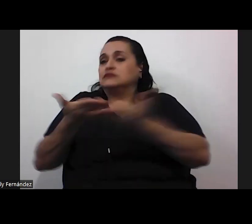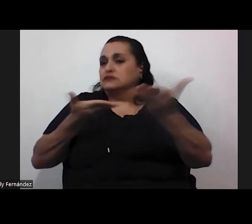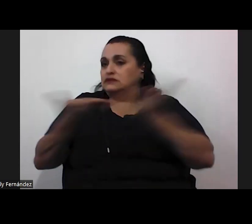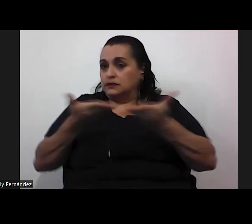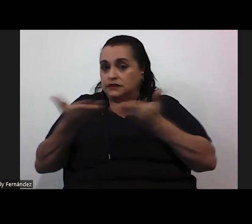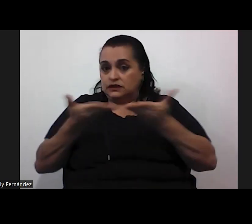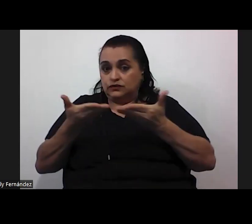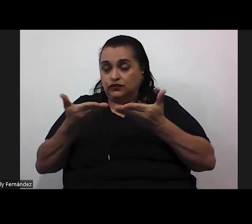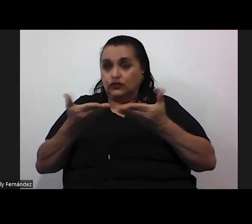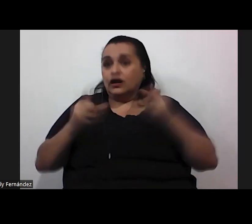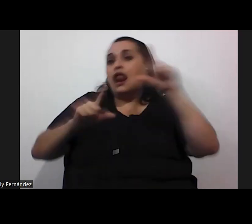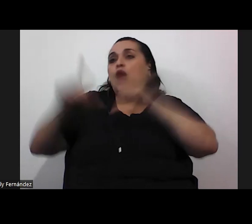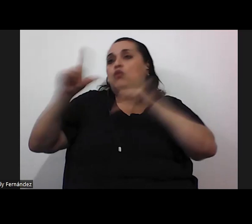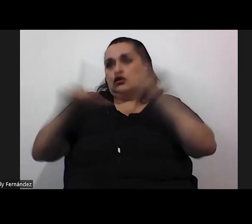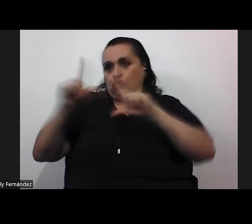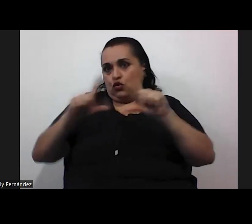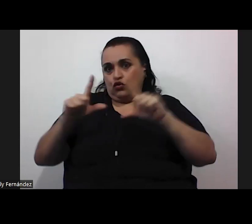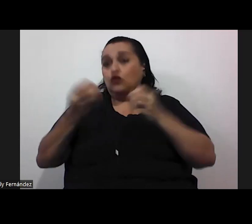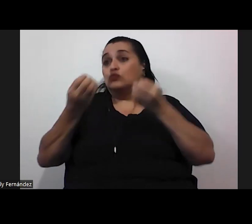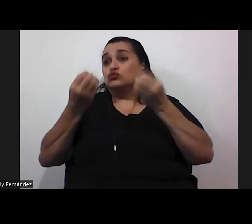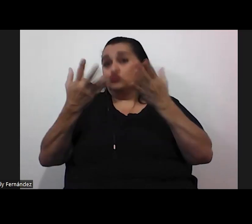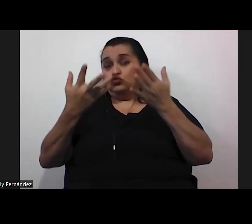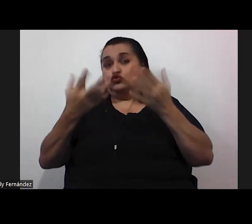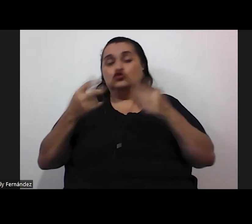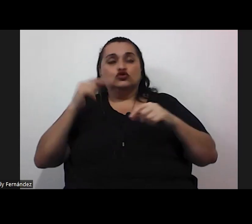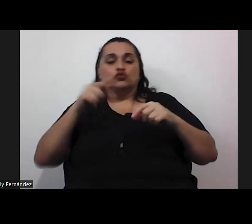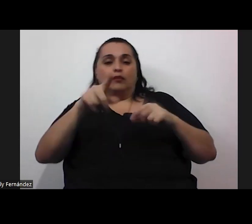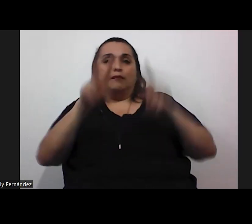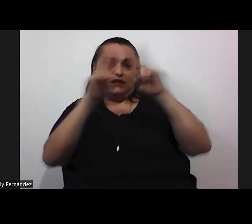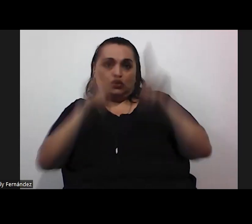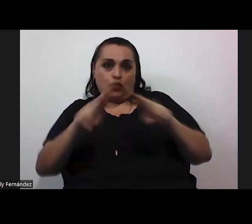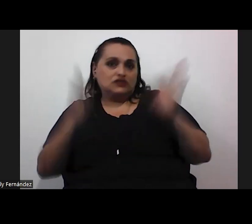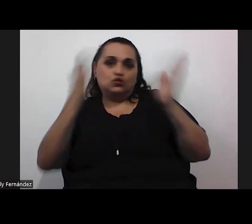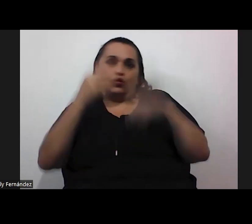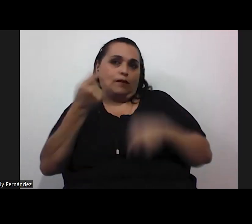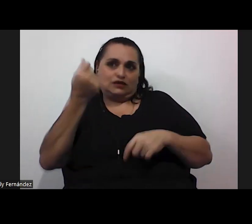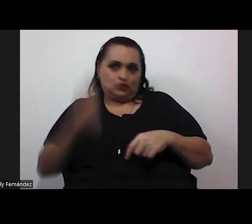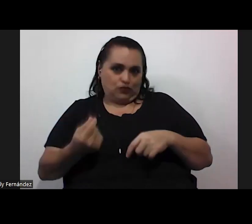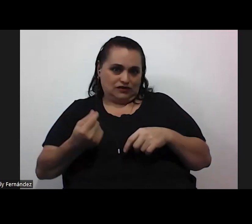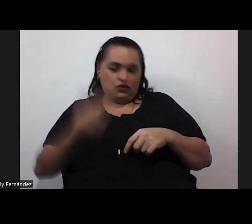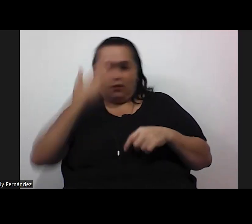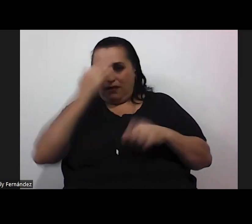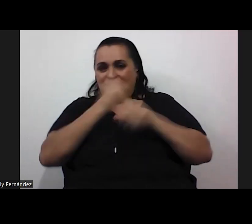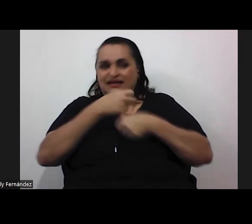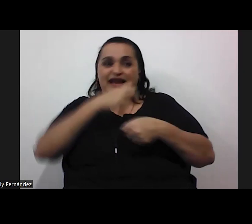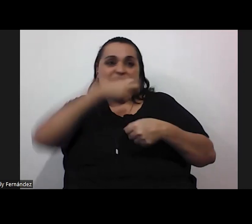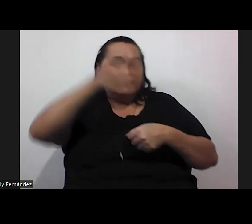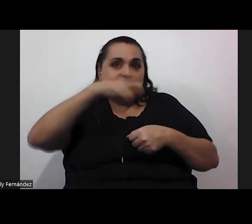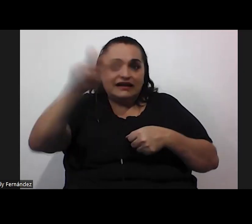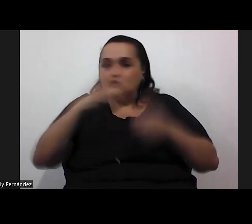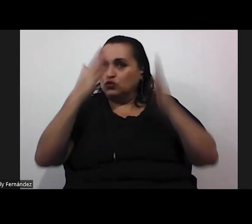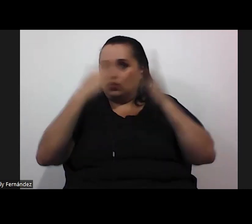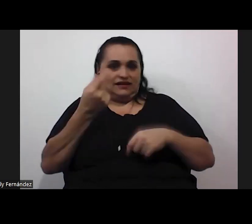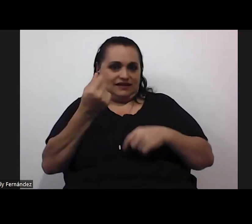algún laboratorio porque muchas de estas jornadas son virtuales porque ahorita no hay presupuesto para realizar giras no hay dinero para